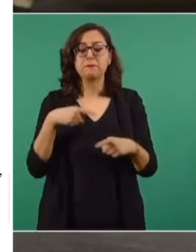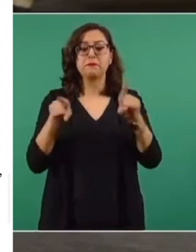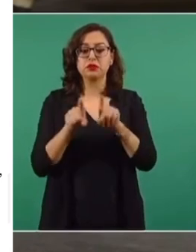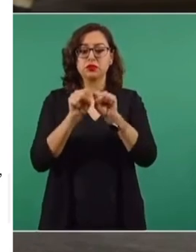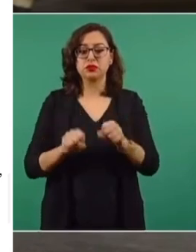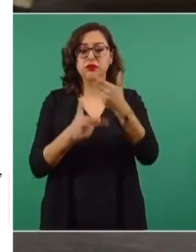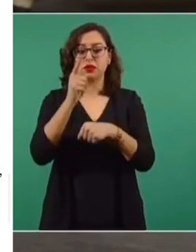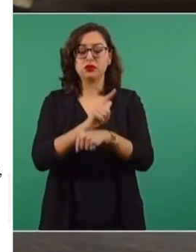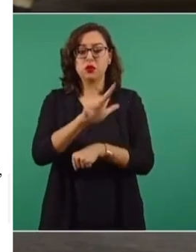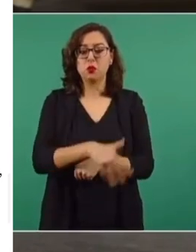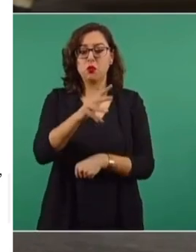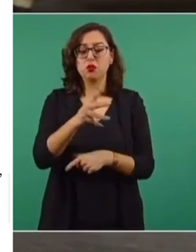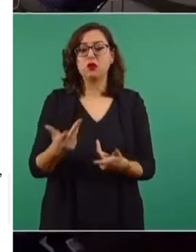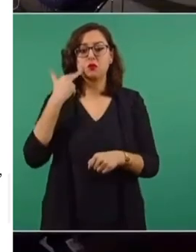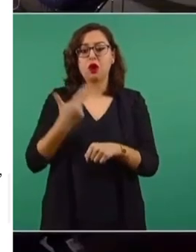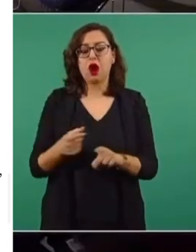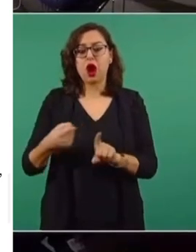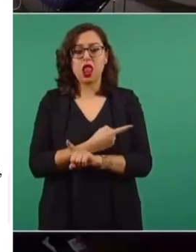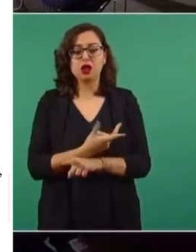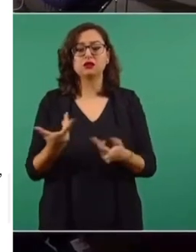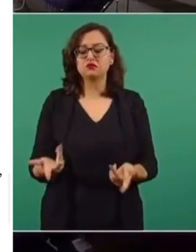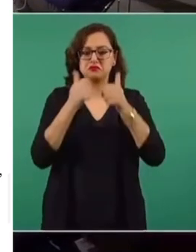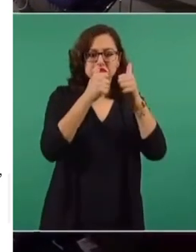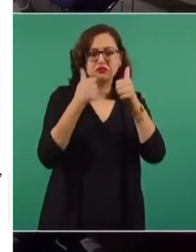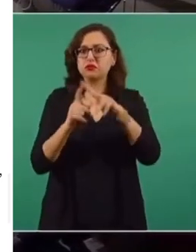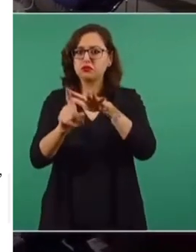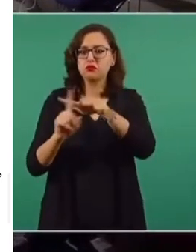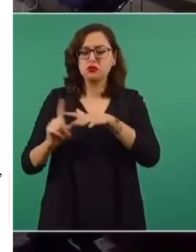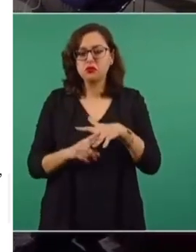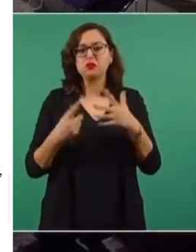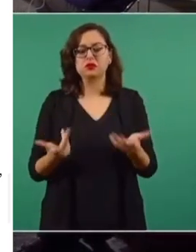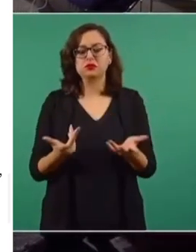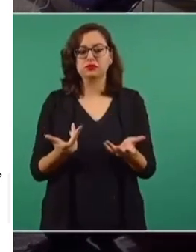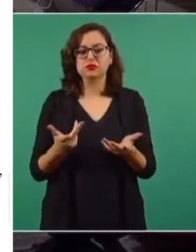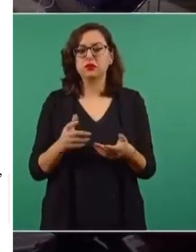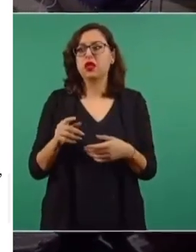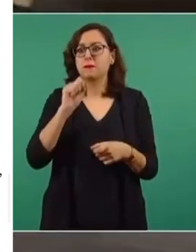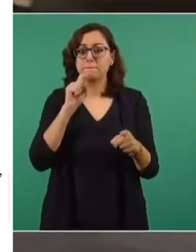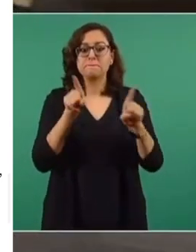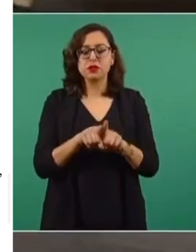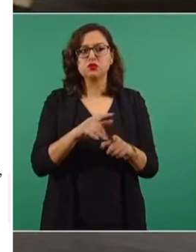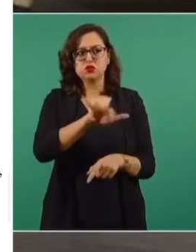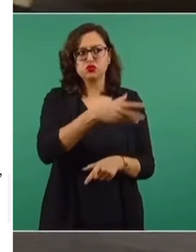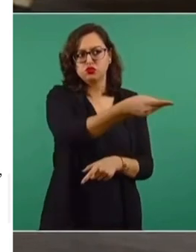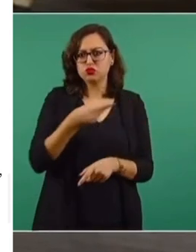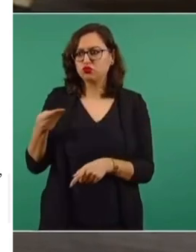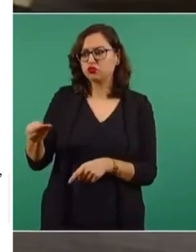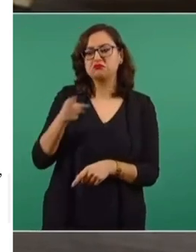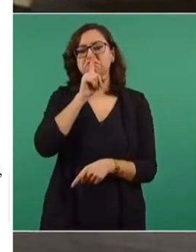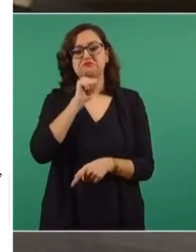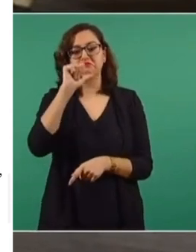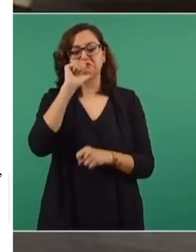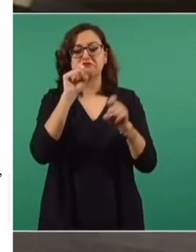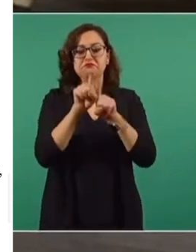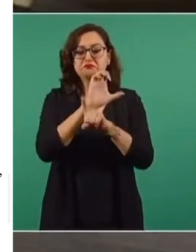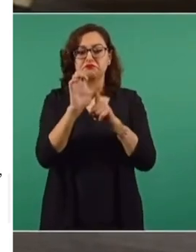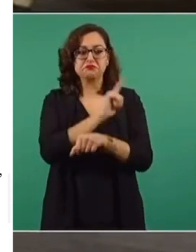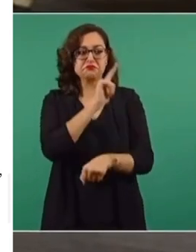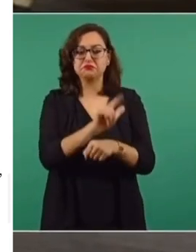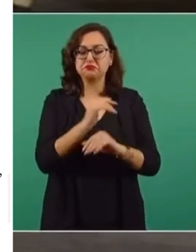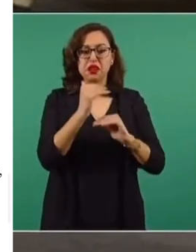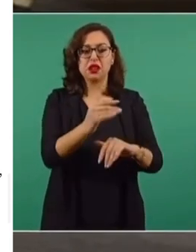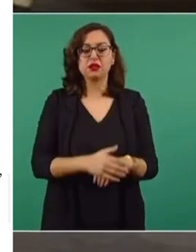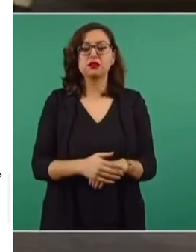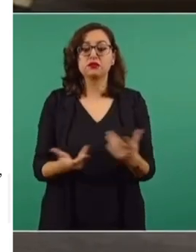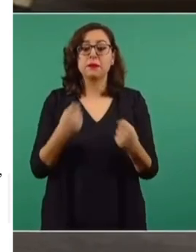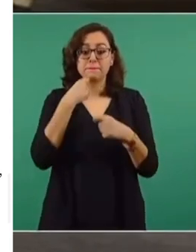incluido el Sistema Nacional de Búsqueda, elude su responsabilidad en relación con las víctimas migrantes, restringe la facultad de atracción y limita la integración de las comisiones especiales. Además,